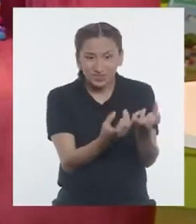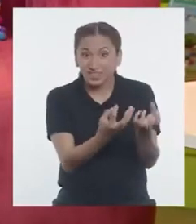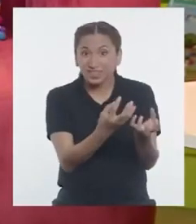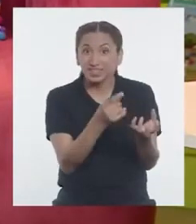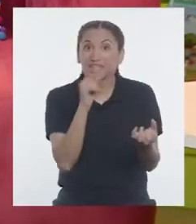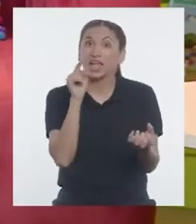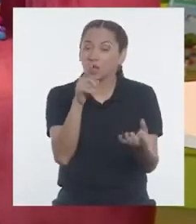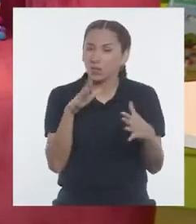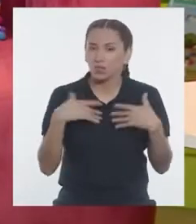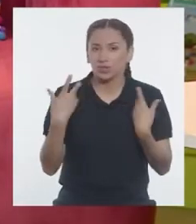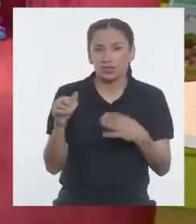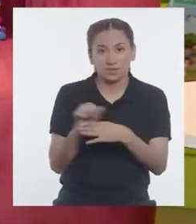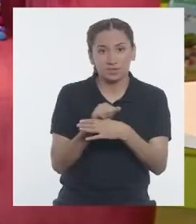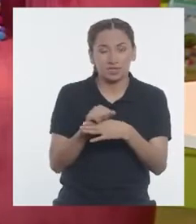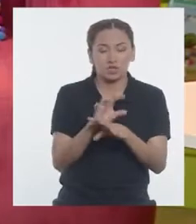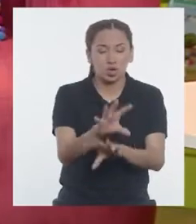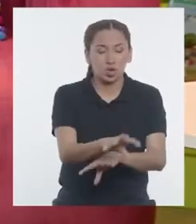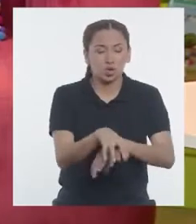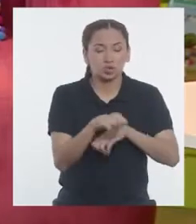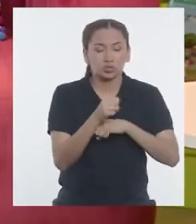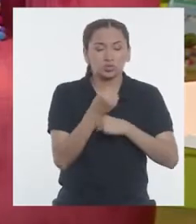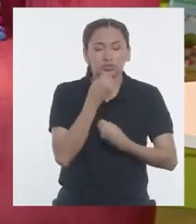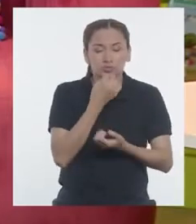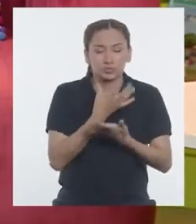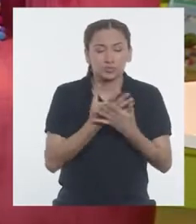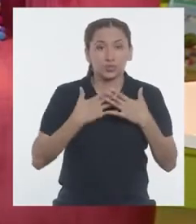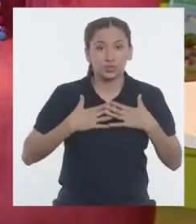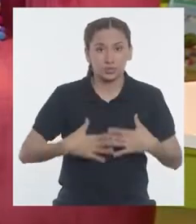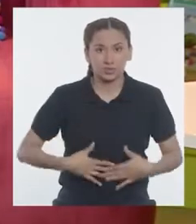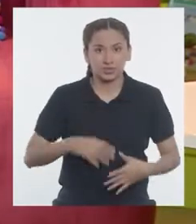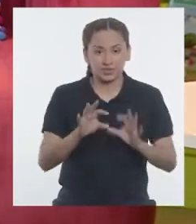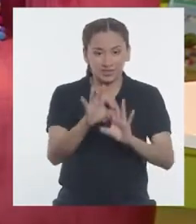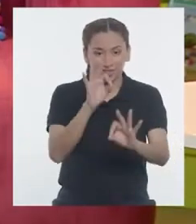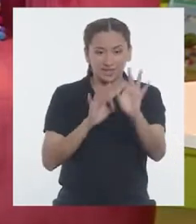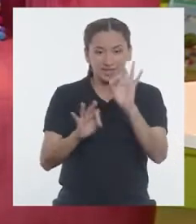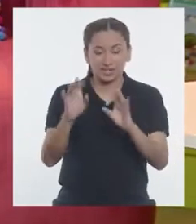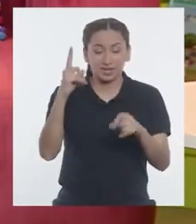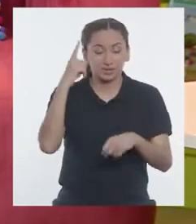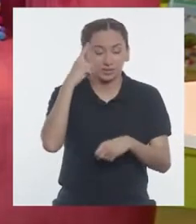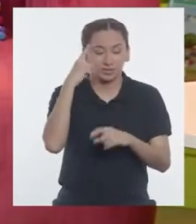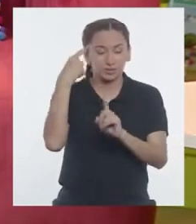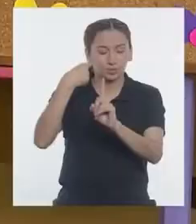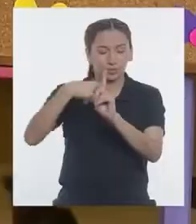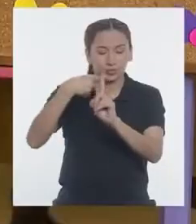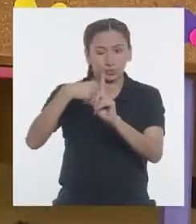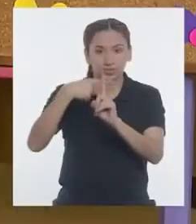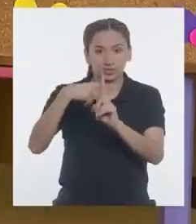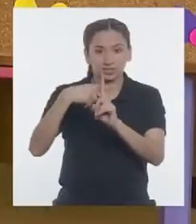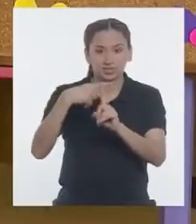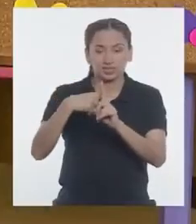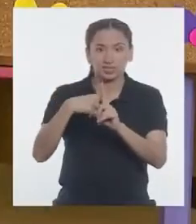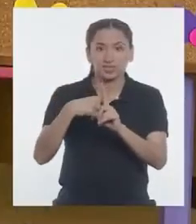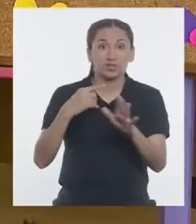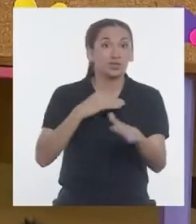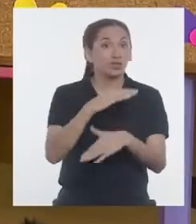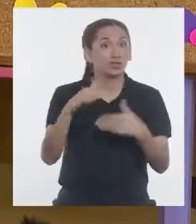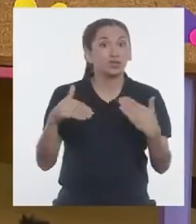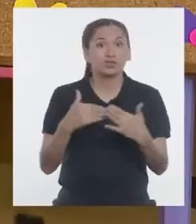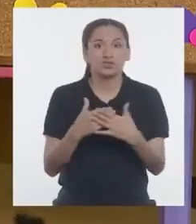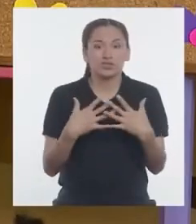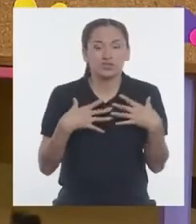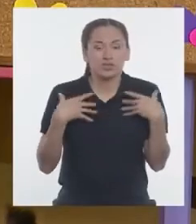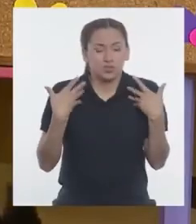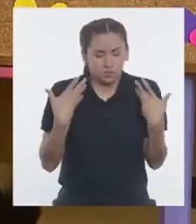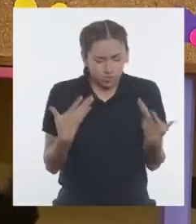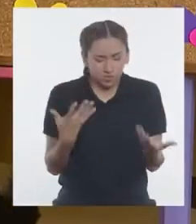Para ello, podemos practicar buenos hábitos para el cuerpo y elegir pensamientos positivos. Todos tenemos el poder de